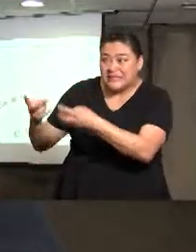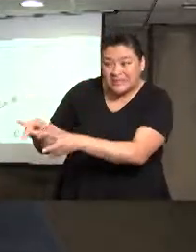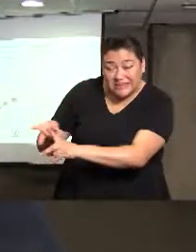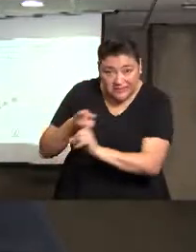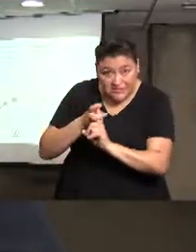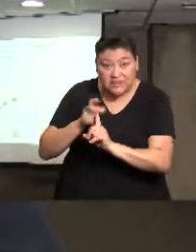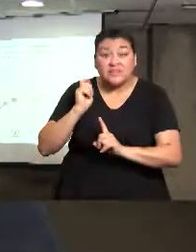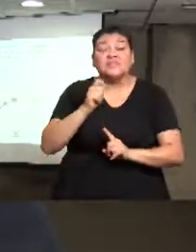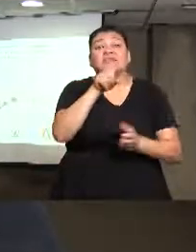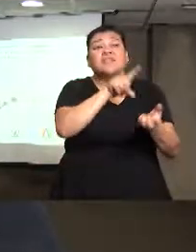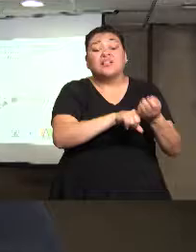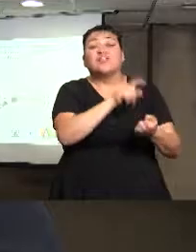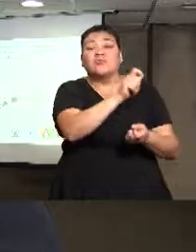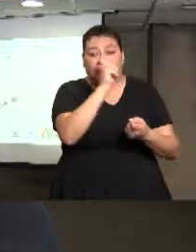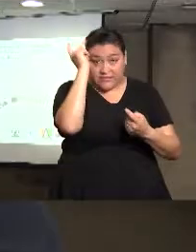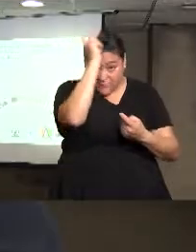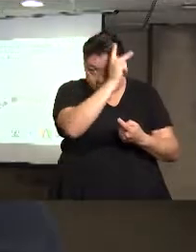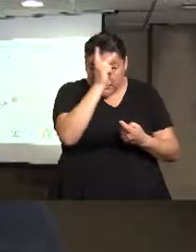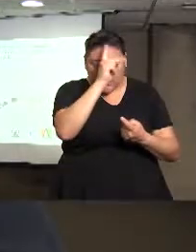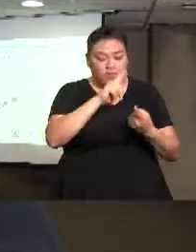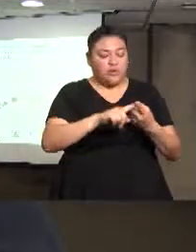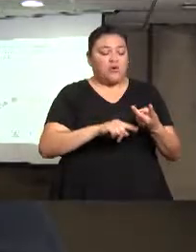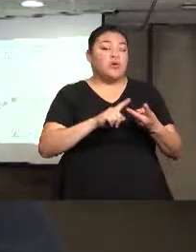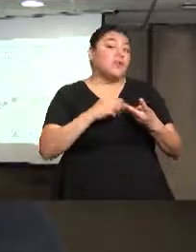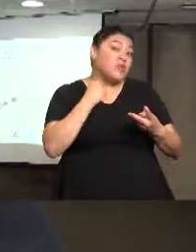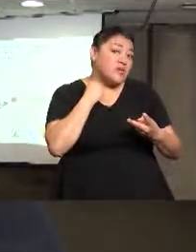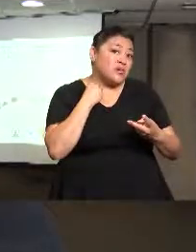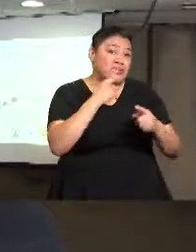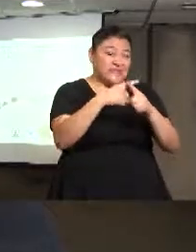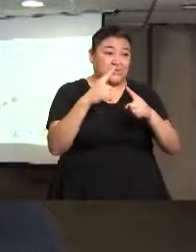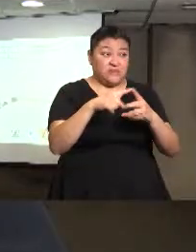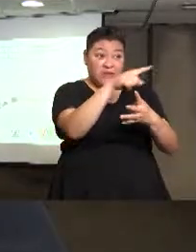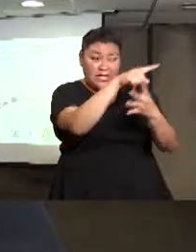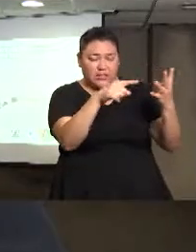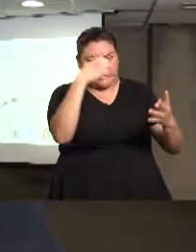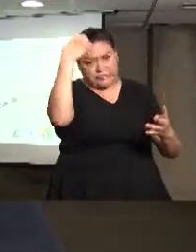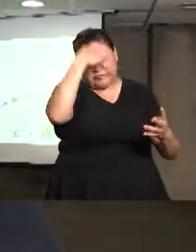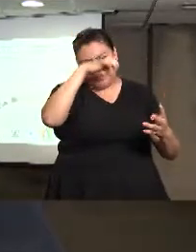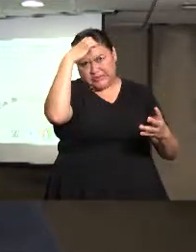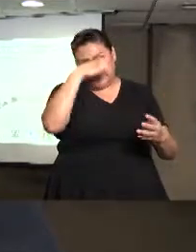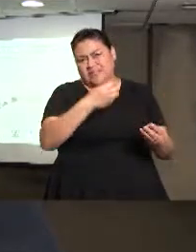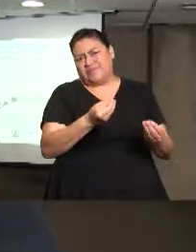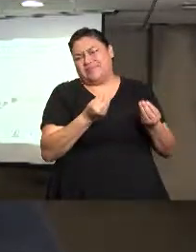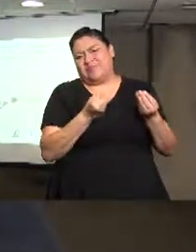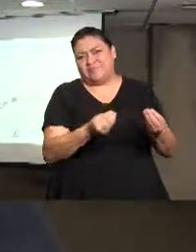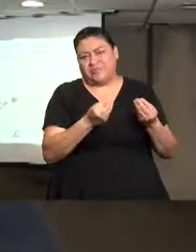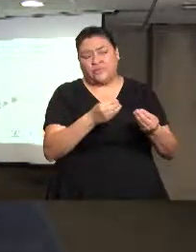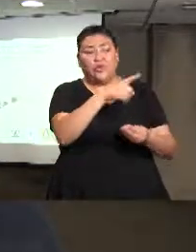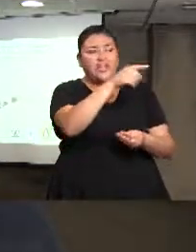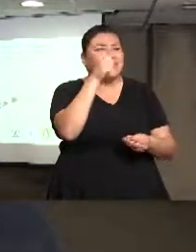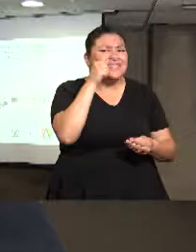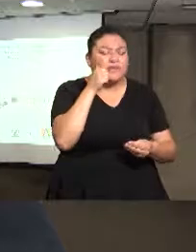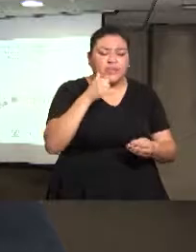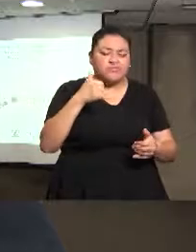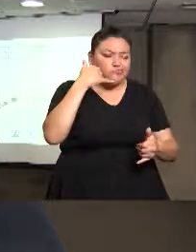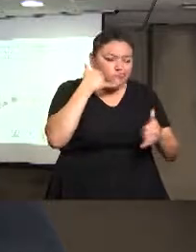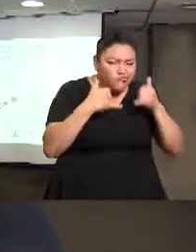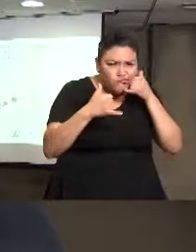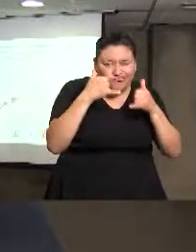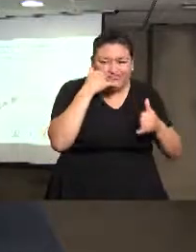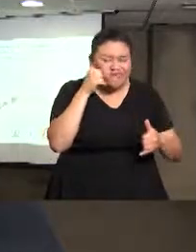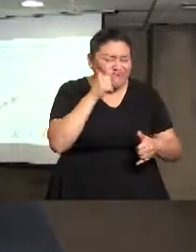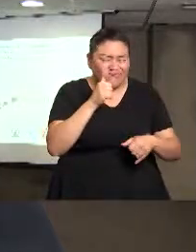abogados capacitados por diferentes instituciones especializadas en el tema, que es atendida las 24 horas del día, los